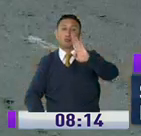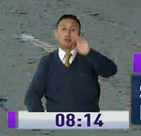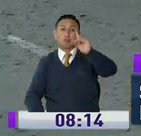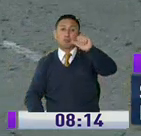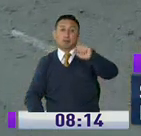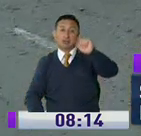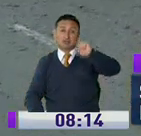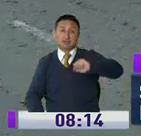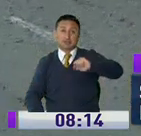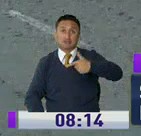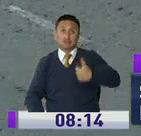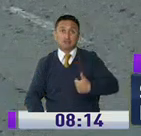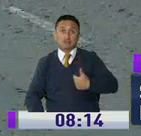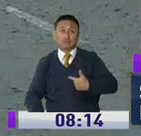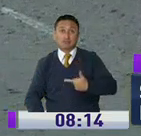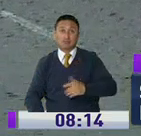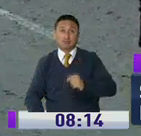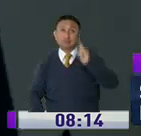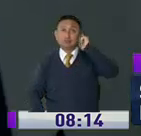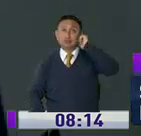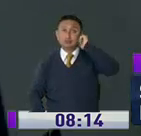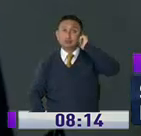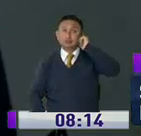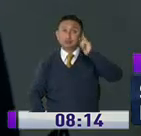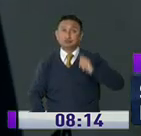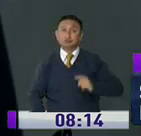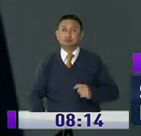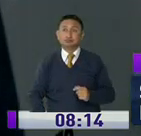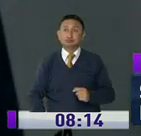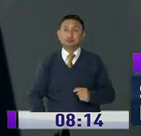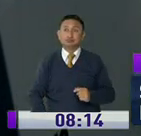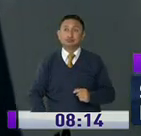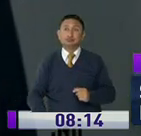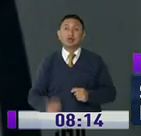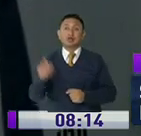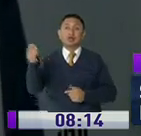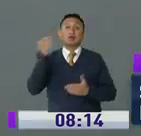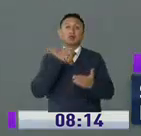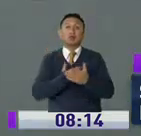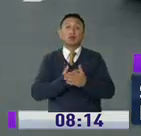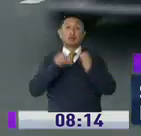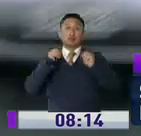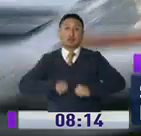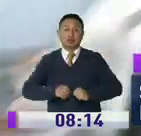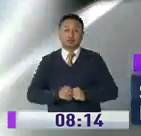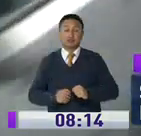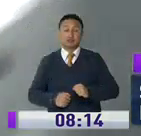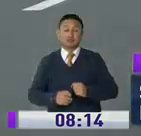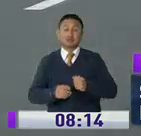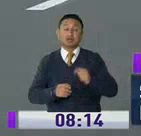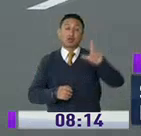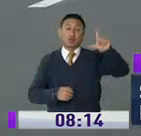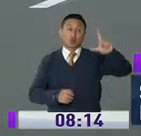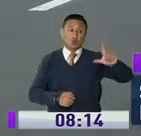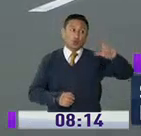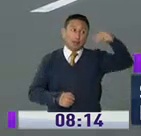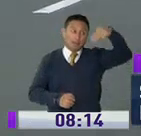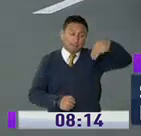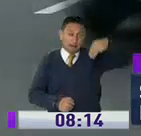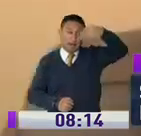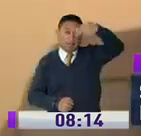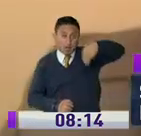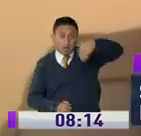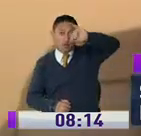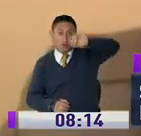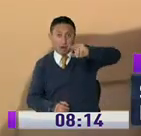Abad, la medida tendría que ser complementaria con la segunda propuesta del Cabildo, que es permitir que solo dos números de placa puedan transitar cada